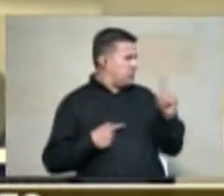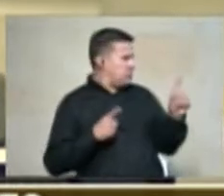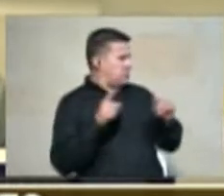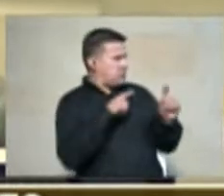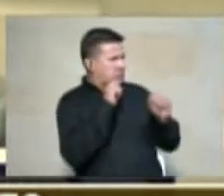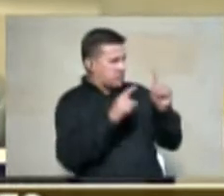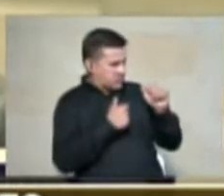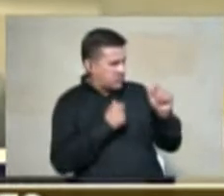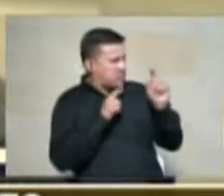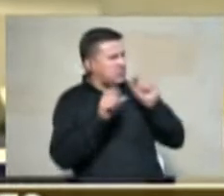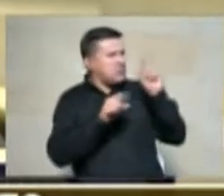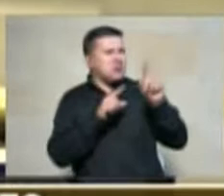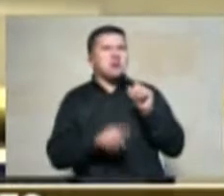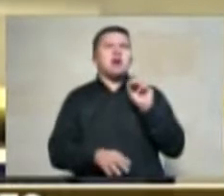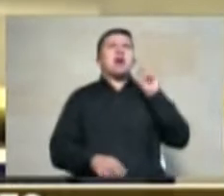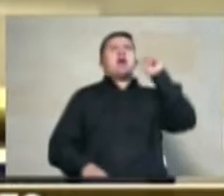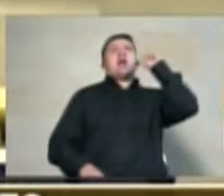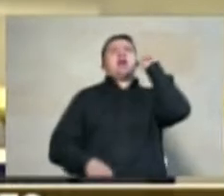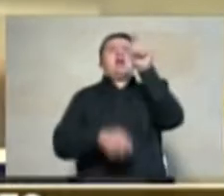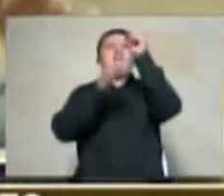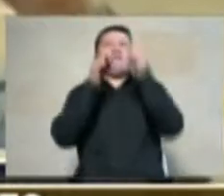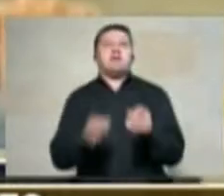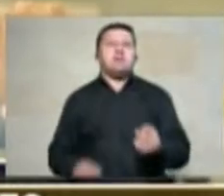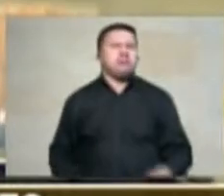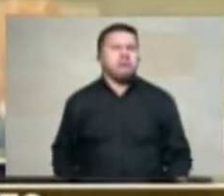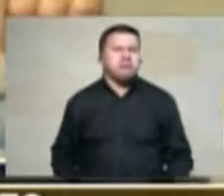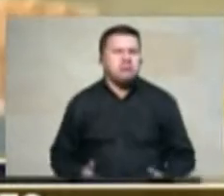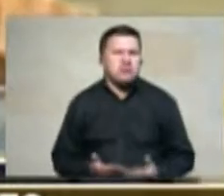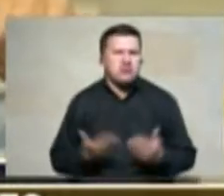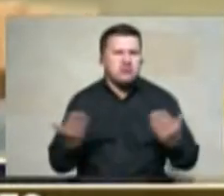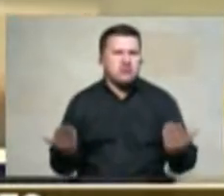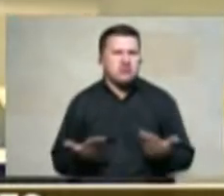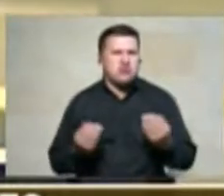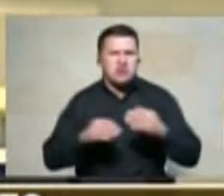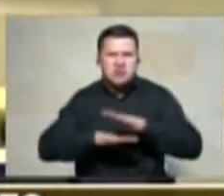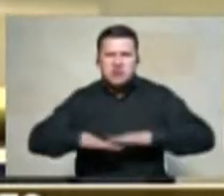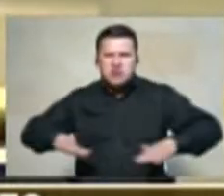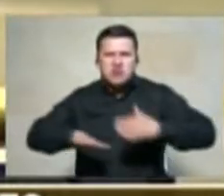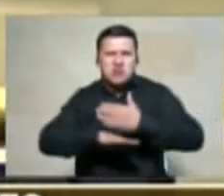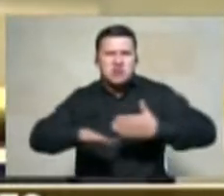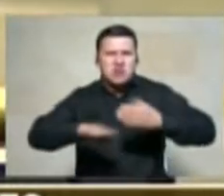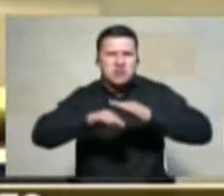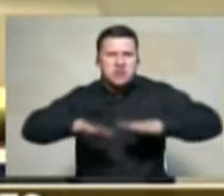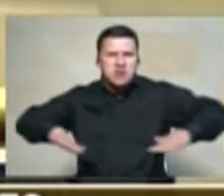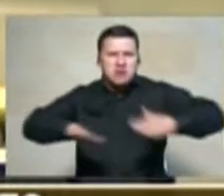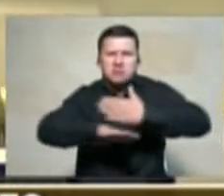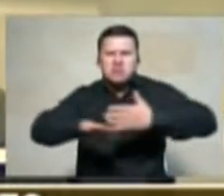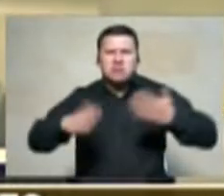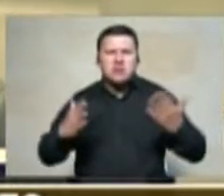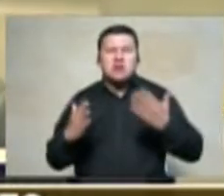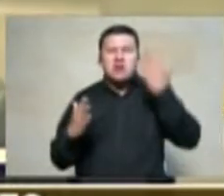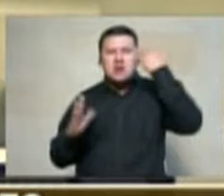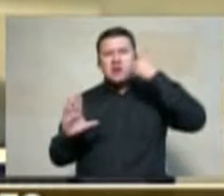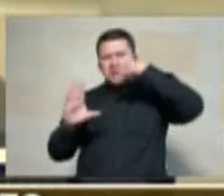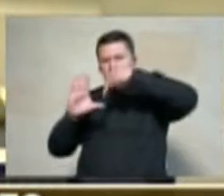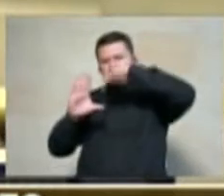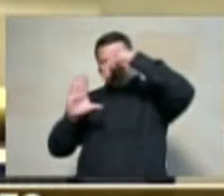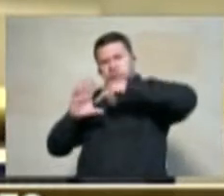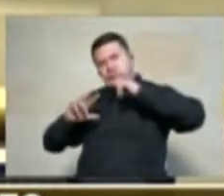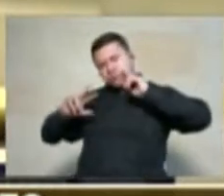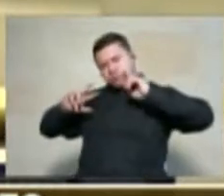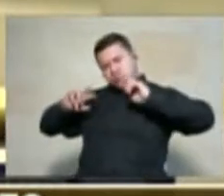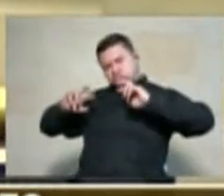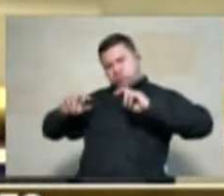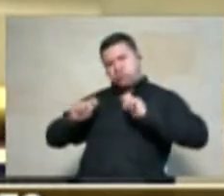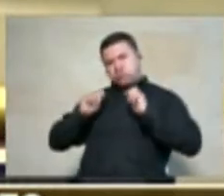afirmaciones es donde están esas tierras que en el último censo agropecuario que acaba de entregar el gobierno nacional